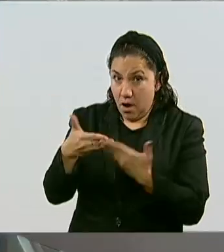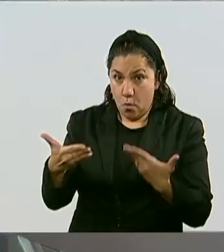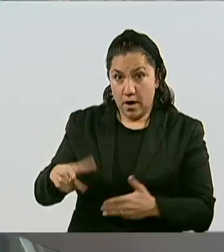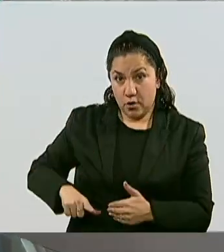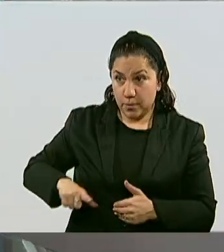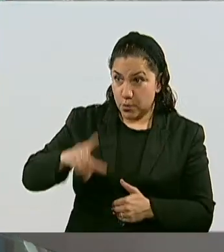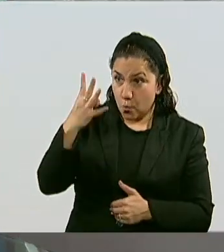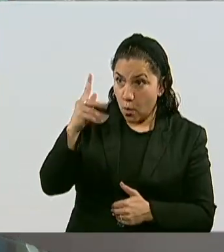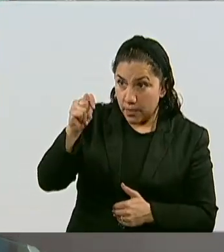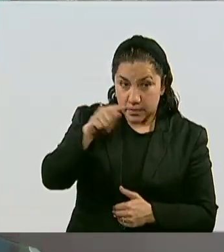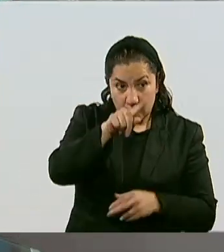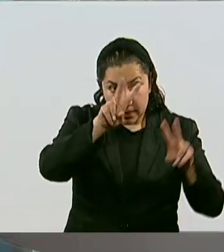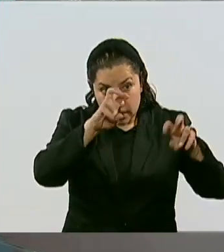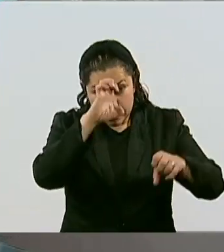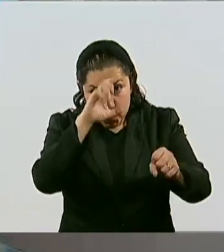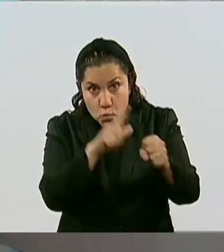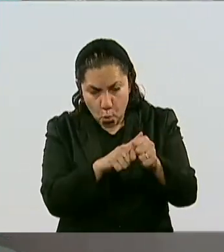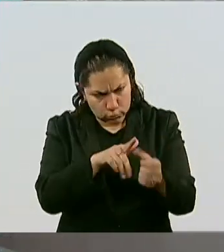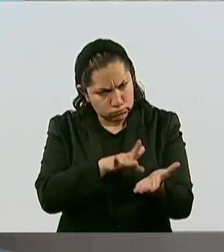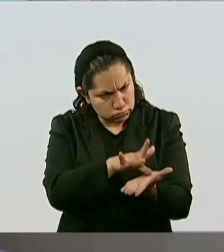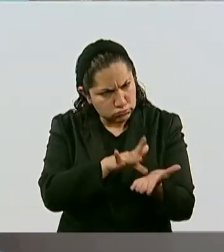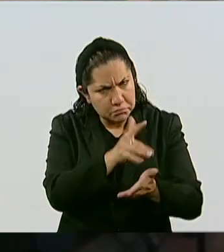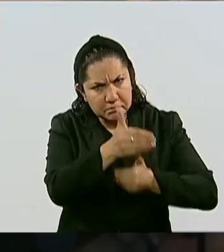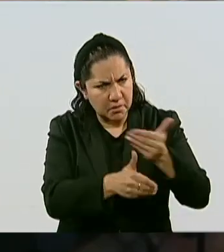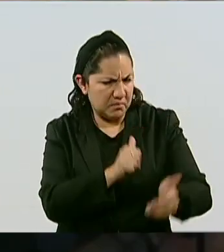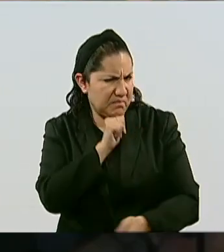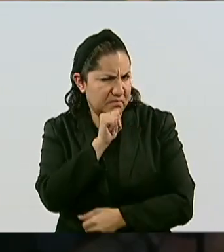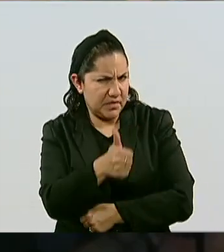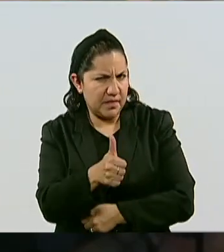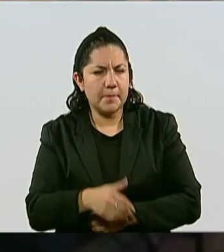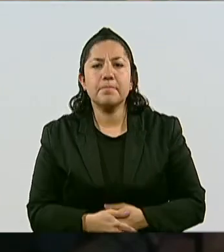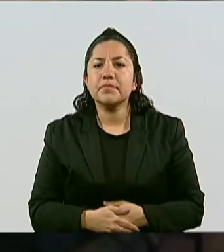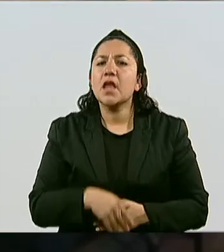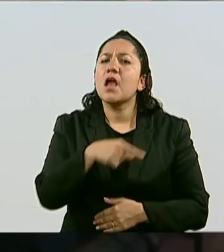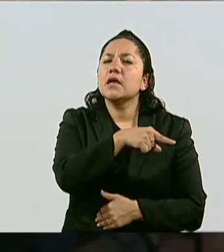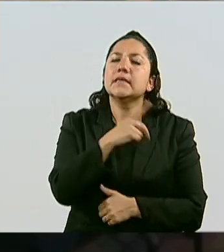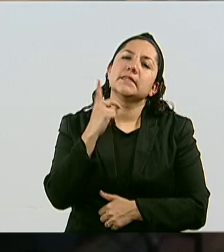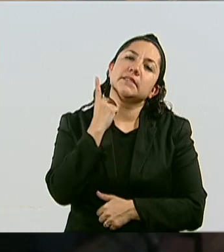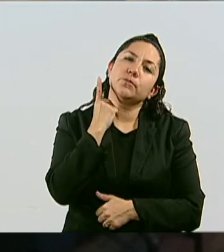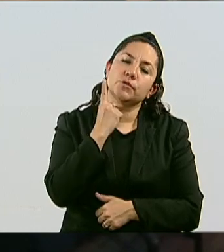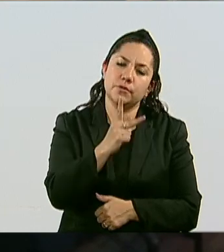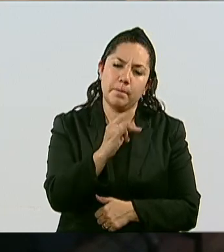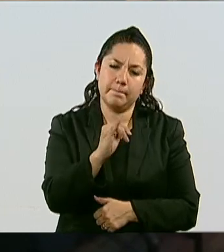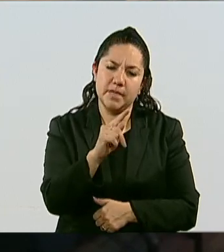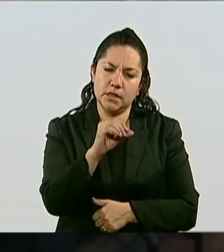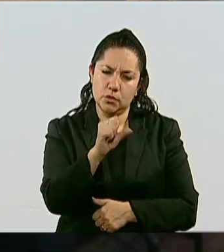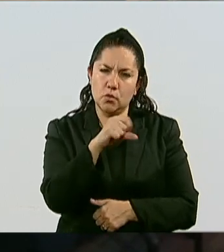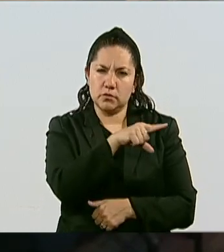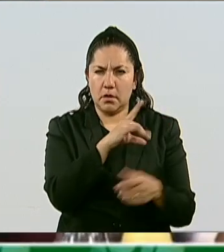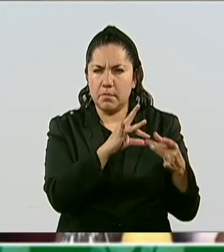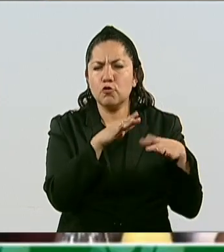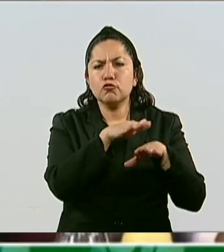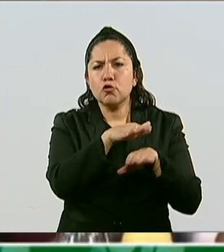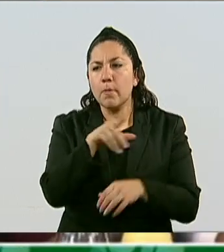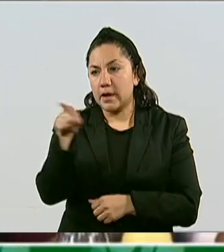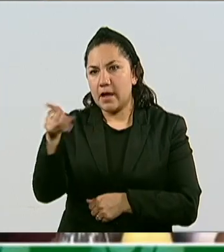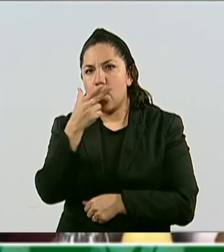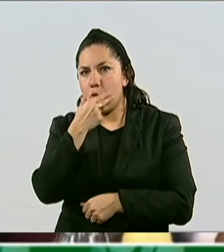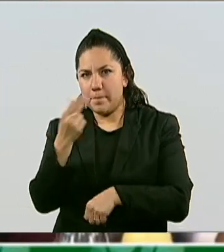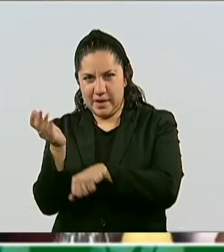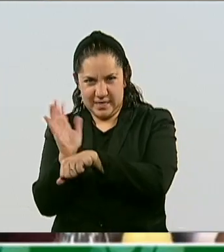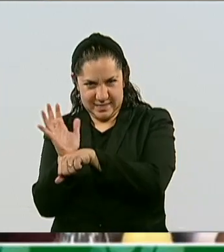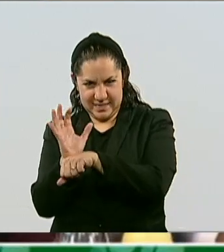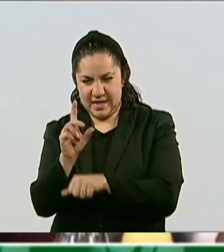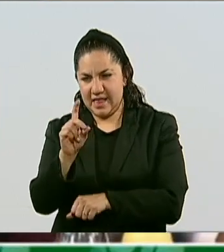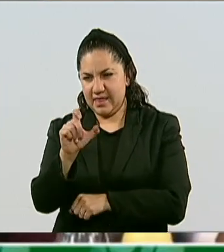Y vea, por Movimiento Ciudadano, el diputado Andrés Pintos se refirió a las críticas que emitió el cineasta Guillermo del Toro por